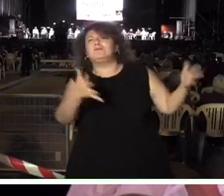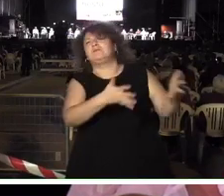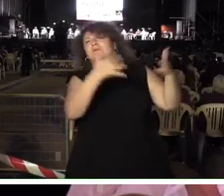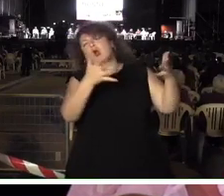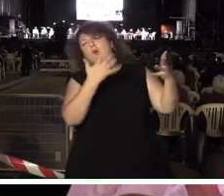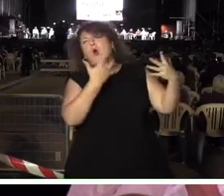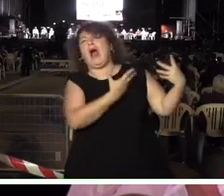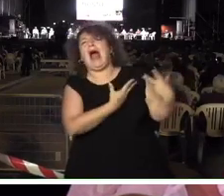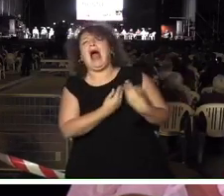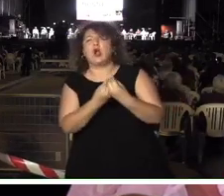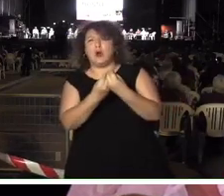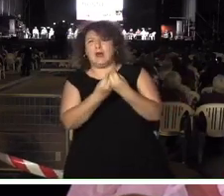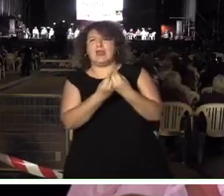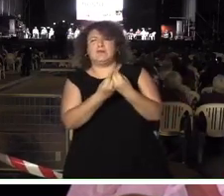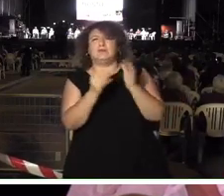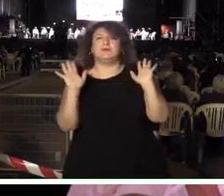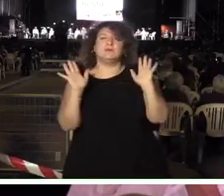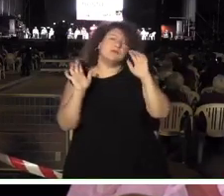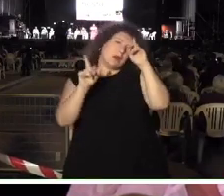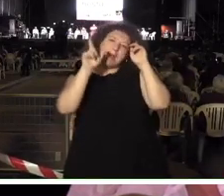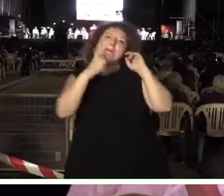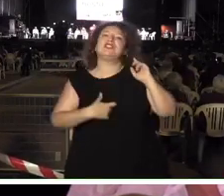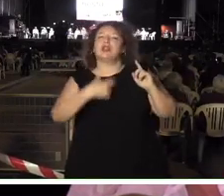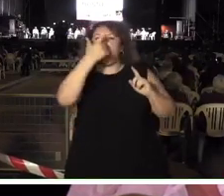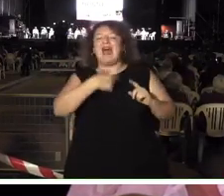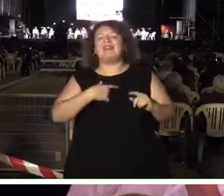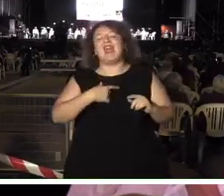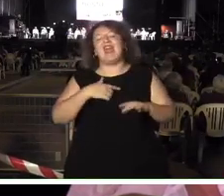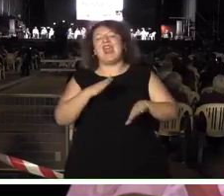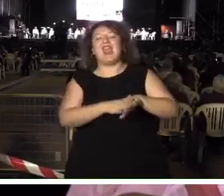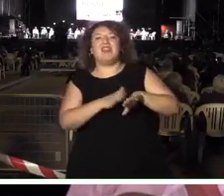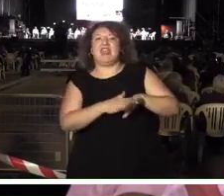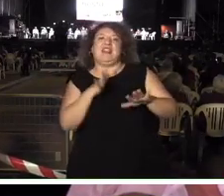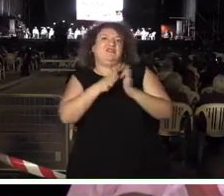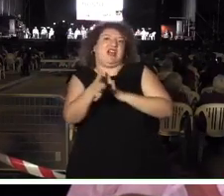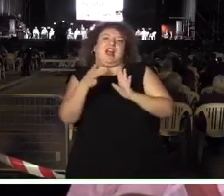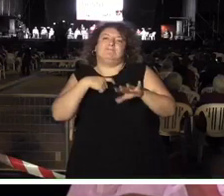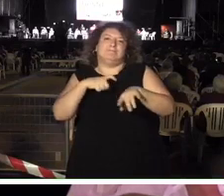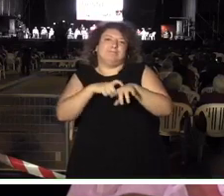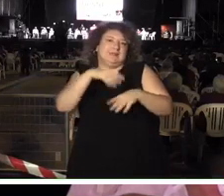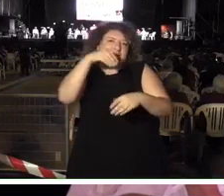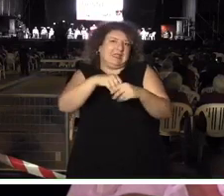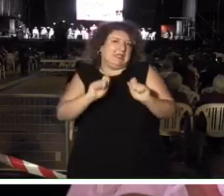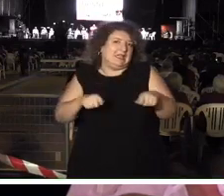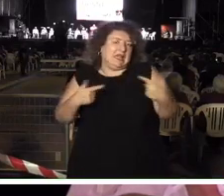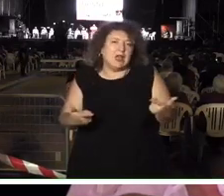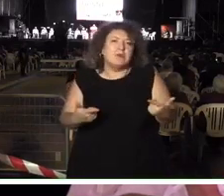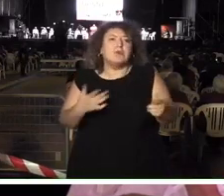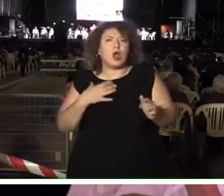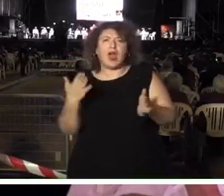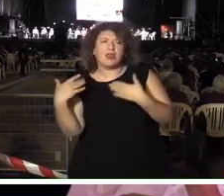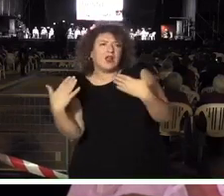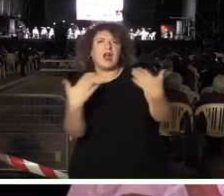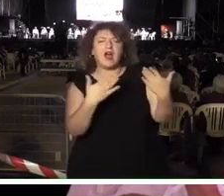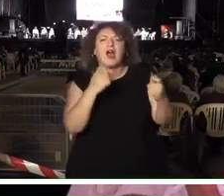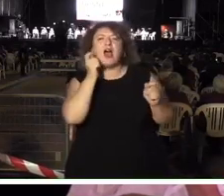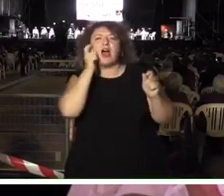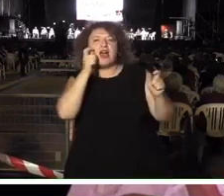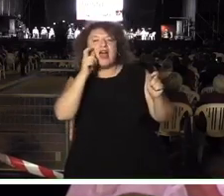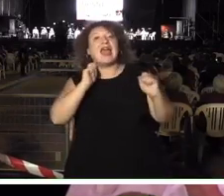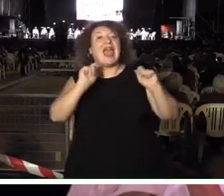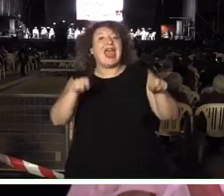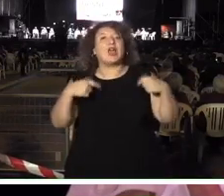acompañaban a una persona de izquierdas. En los diálogos que tuvimos y con otras muchas personas, él aprendió que el